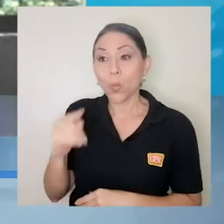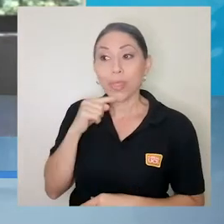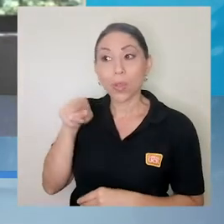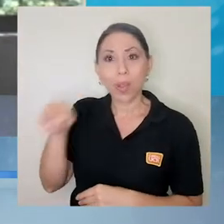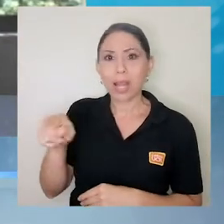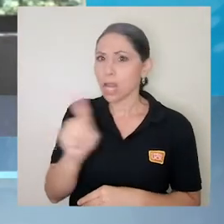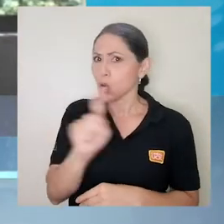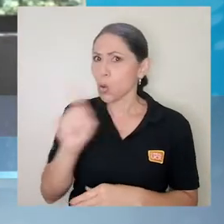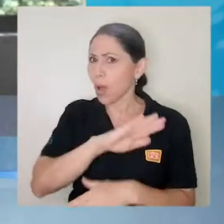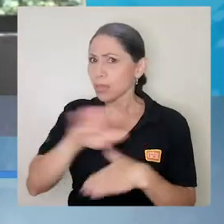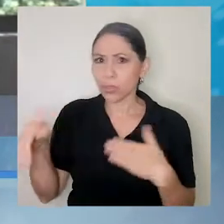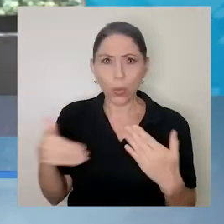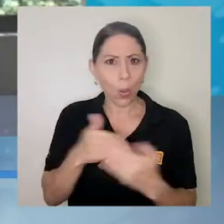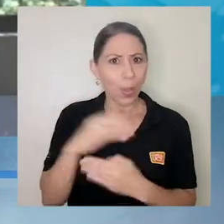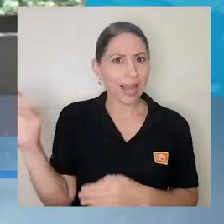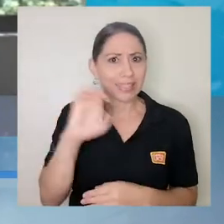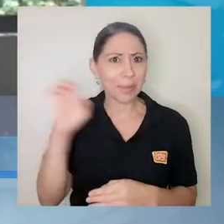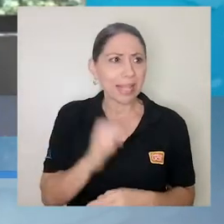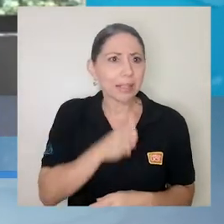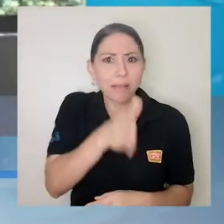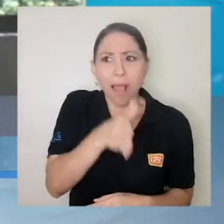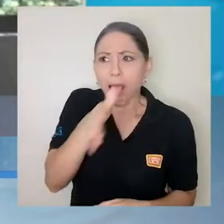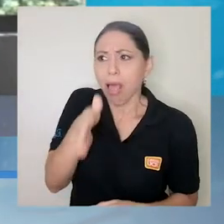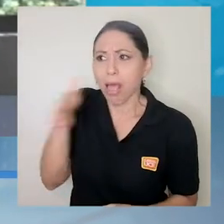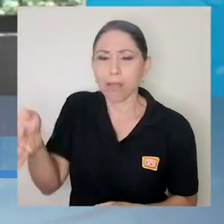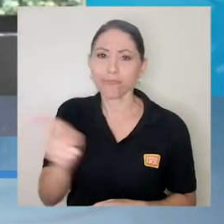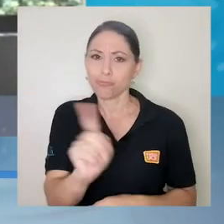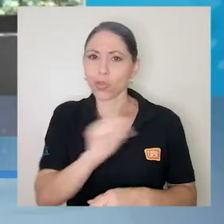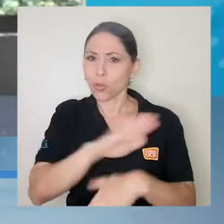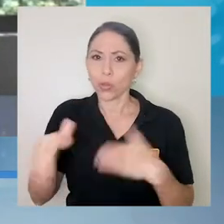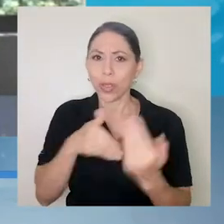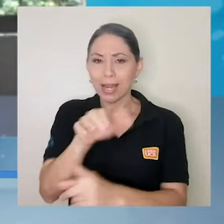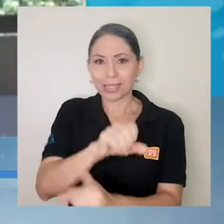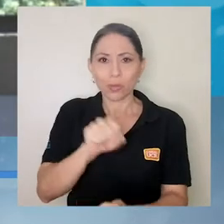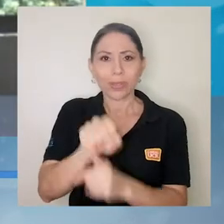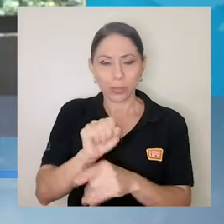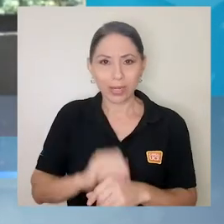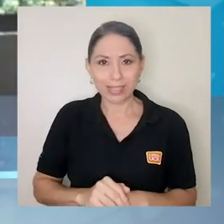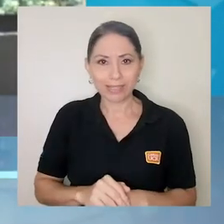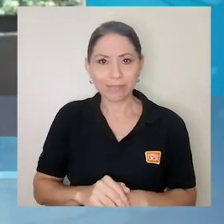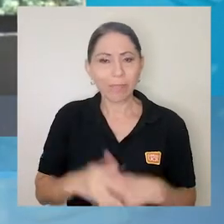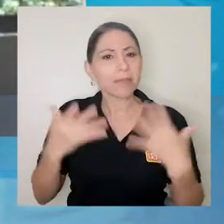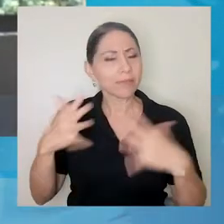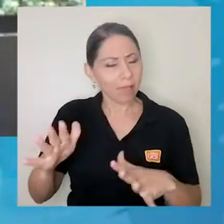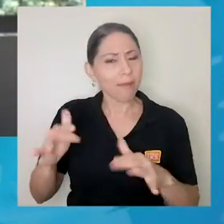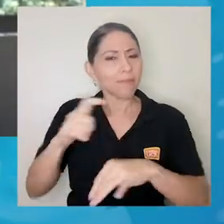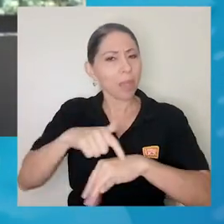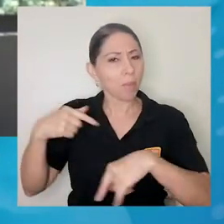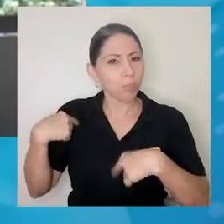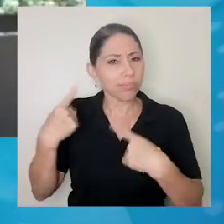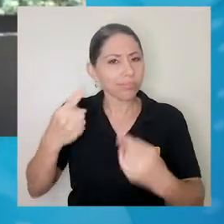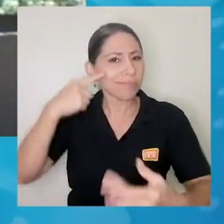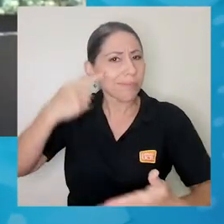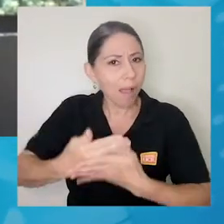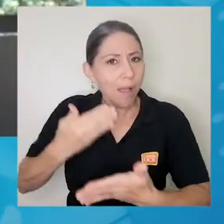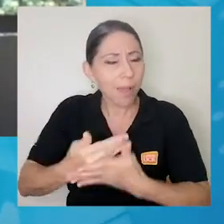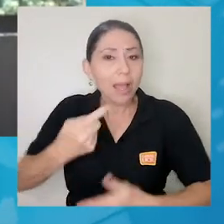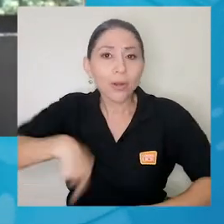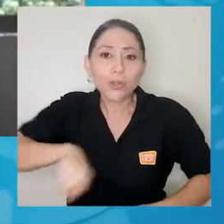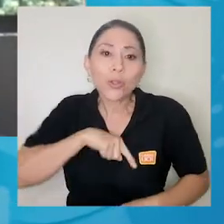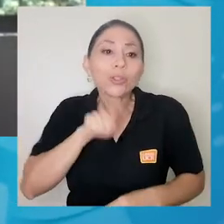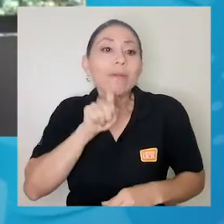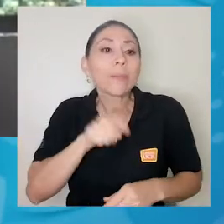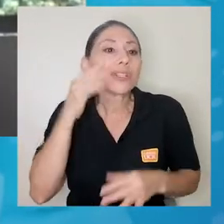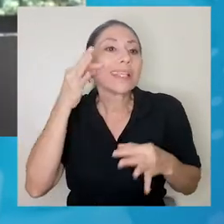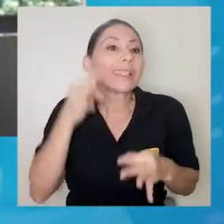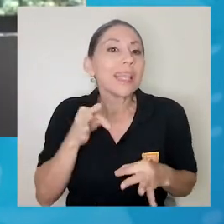acompaña todas las emergencias que se le solicitan, o no es en todas las situaciones. Esto se ha ido evidenciando con el tiempo la necesidad de que tenemos que